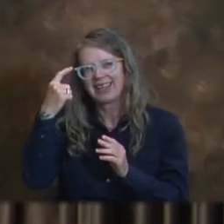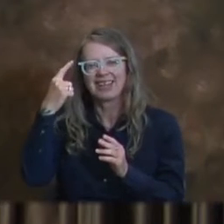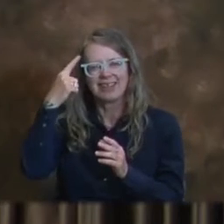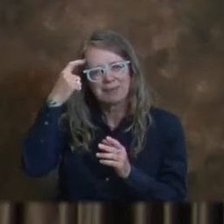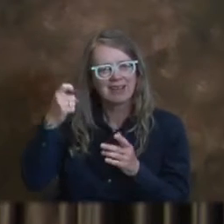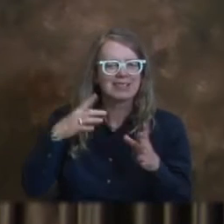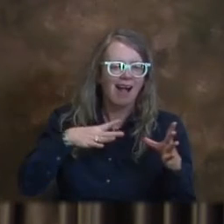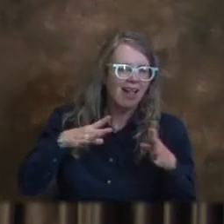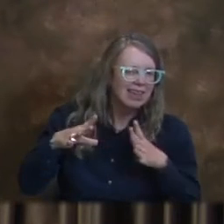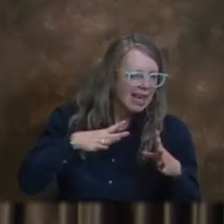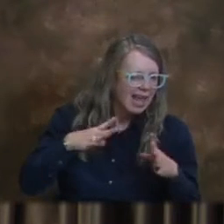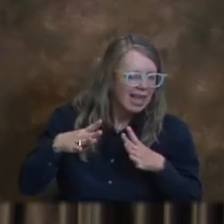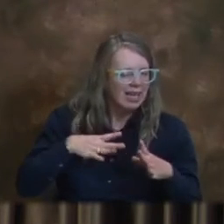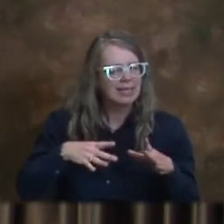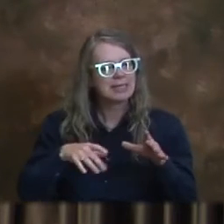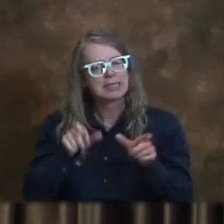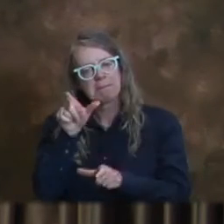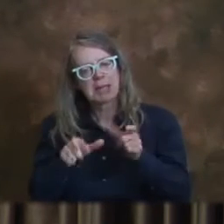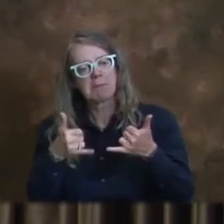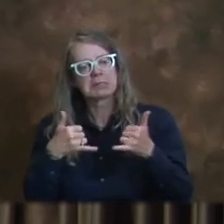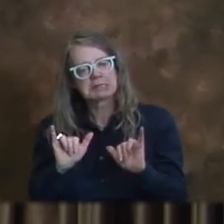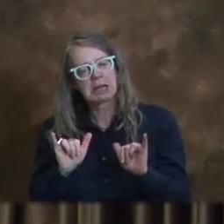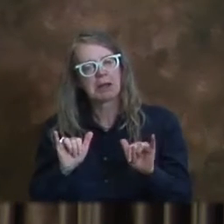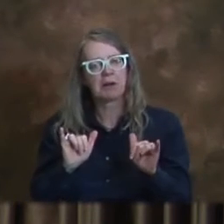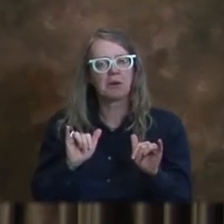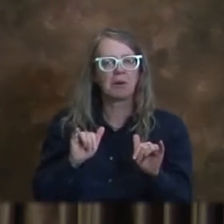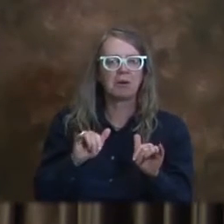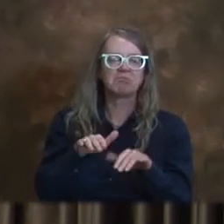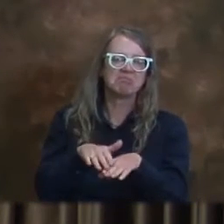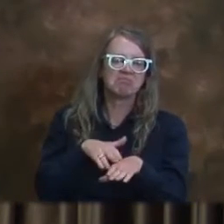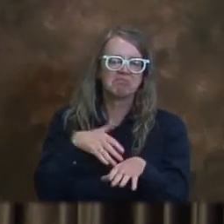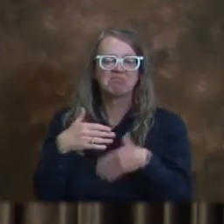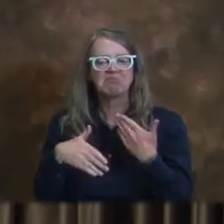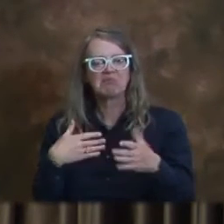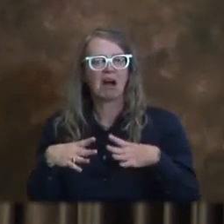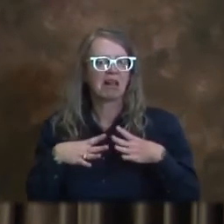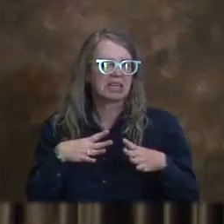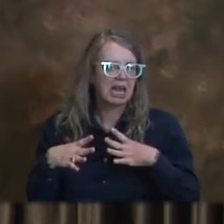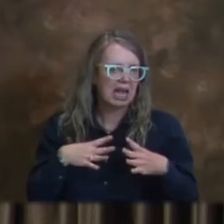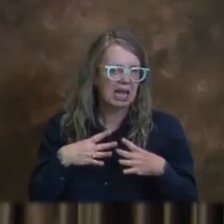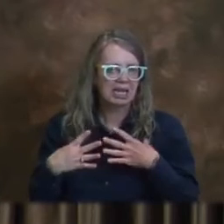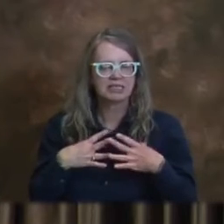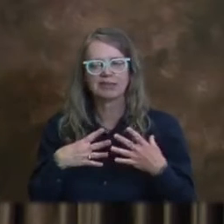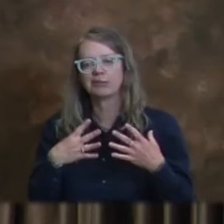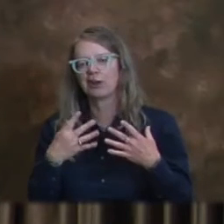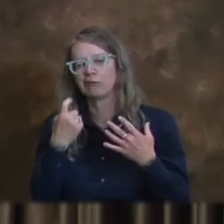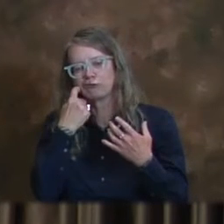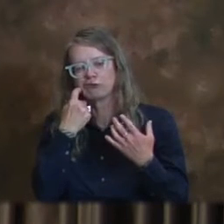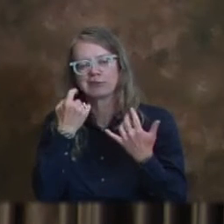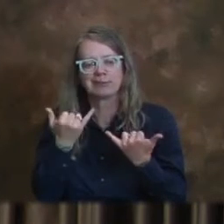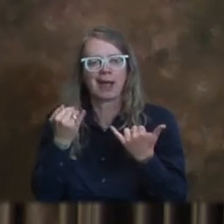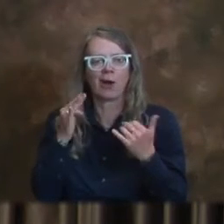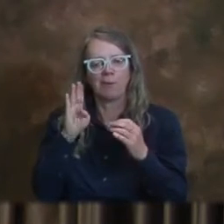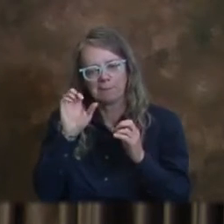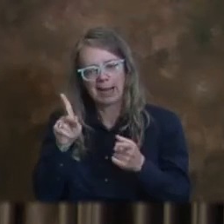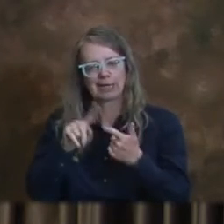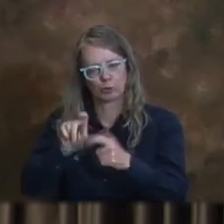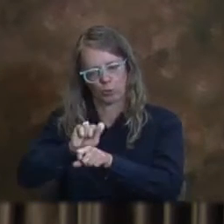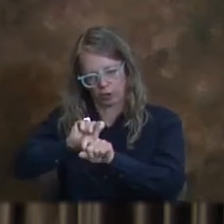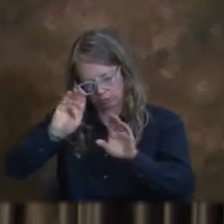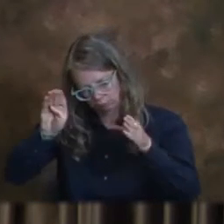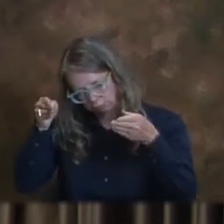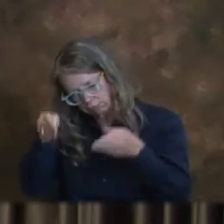a que la gente estaba de vacaciones y entonces había muchos intereses compitiendo al mismo tiempo